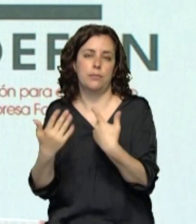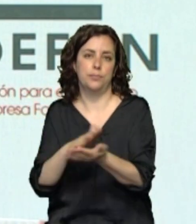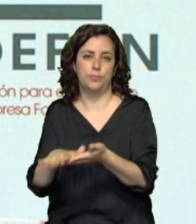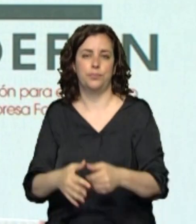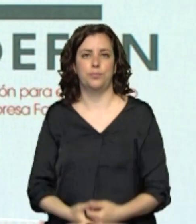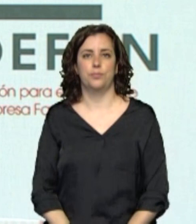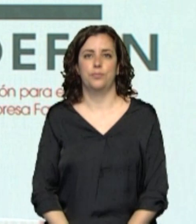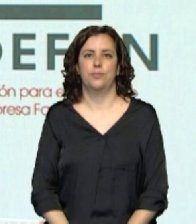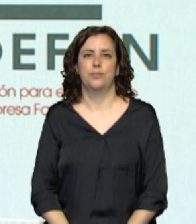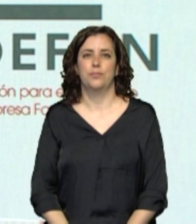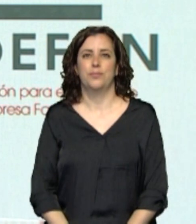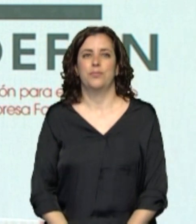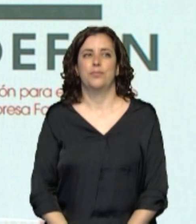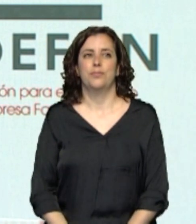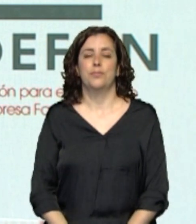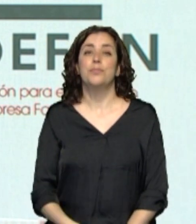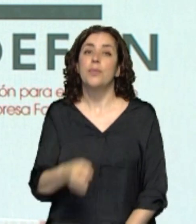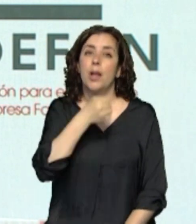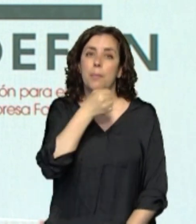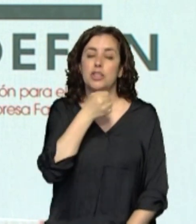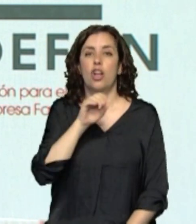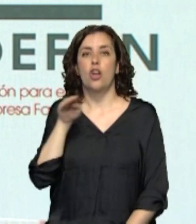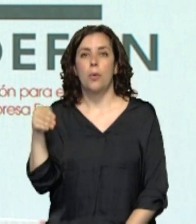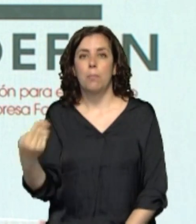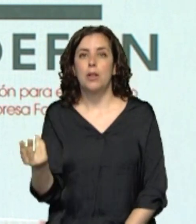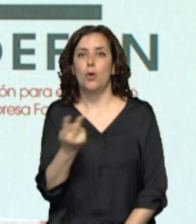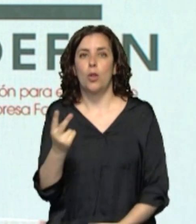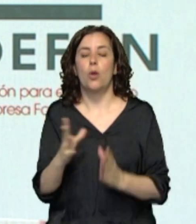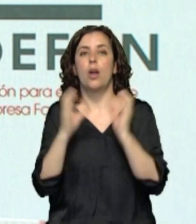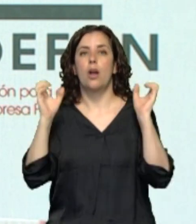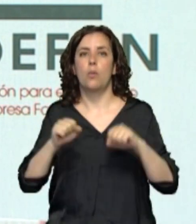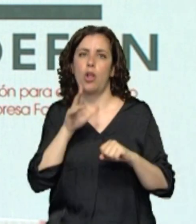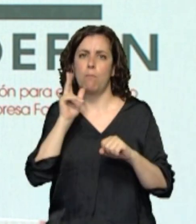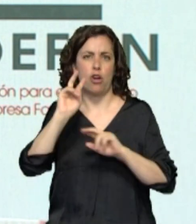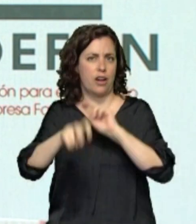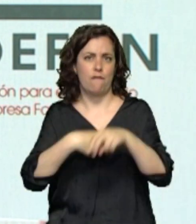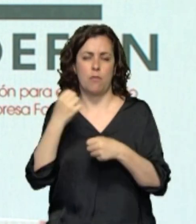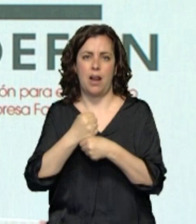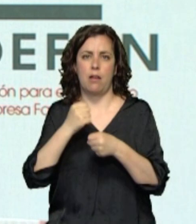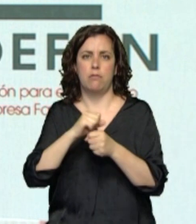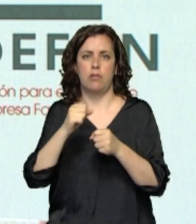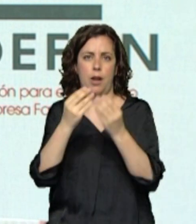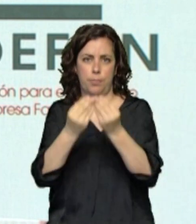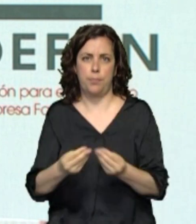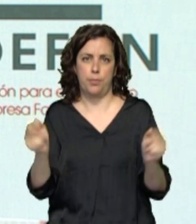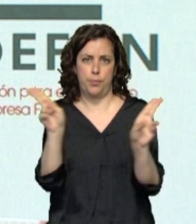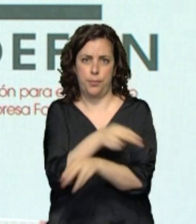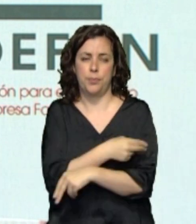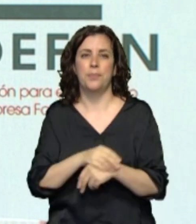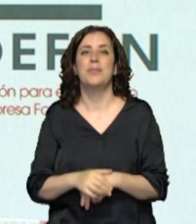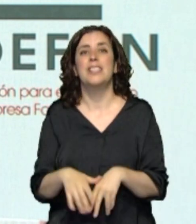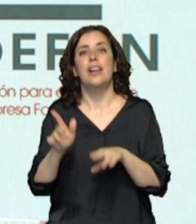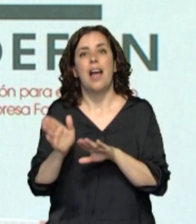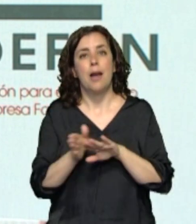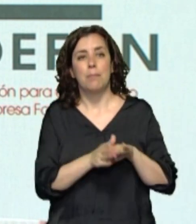en las últimas horas sobre ese pacto de PSOE con Bildu, sobre esa derogación íntegra de la reforma laboral, es la del presidente de la Asociación para el Desarrollo de la Empresa